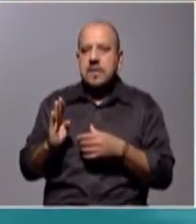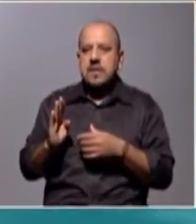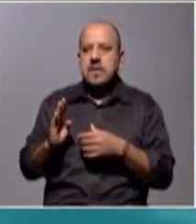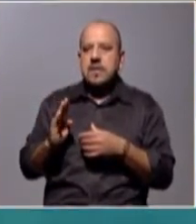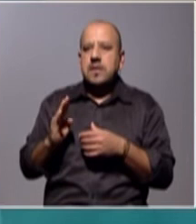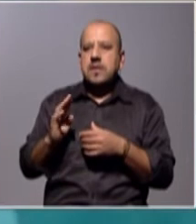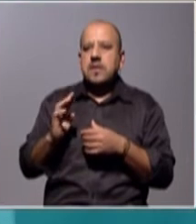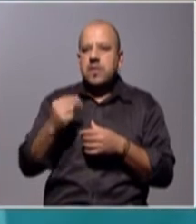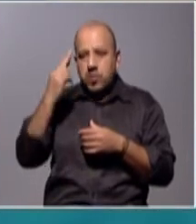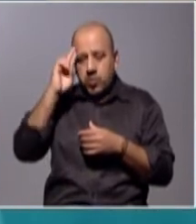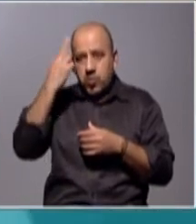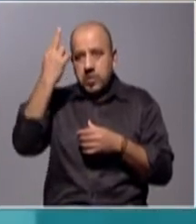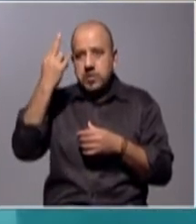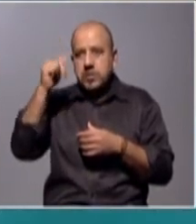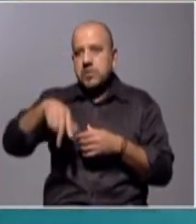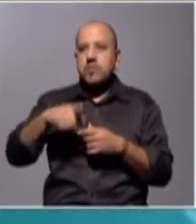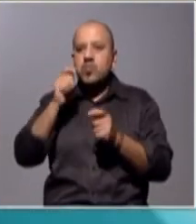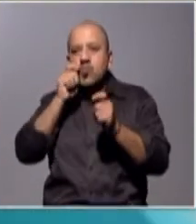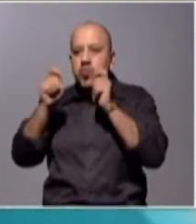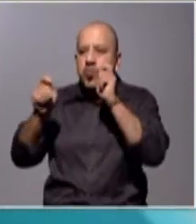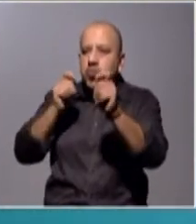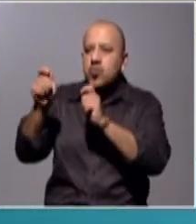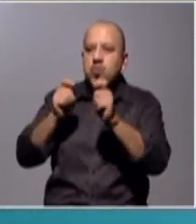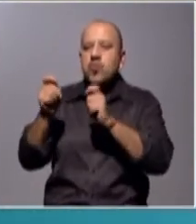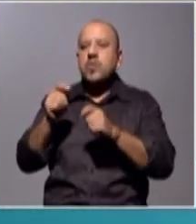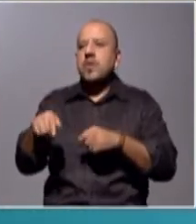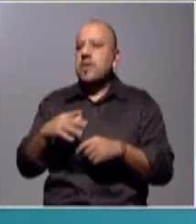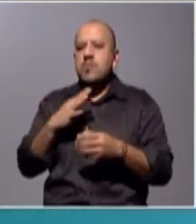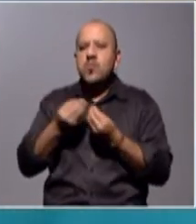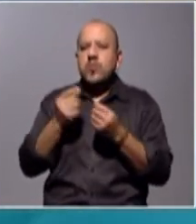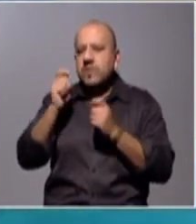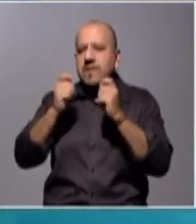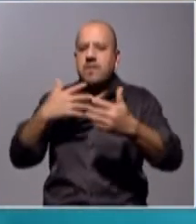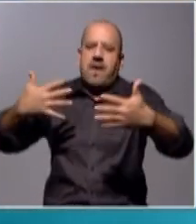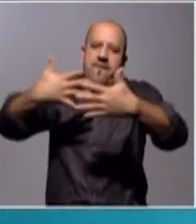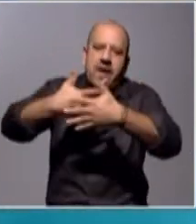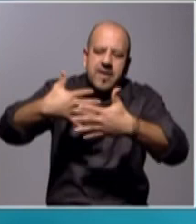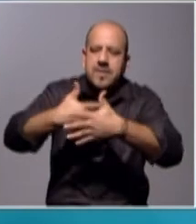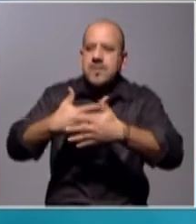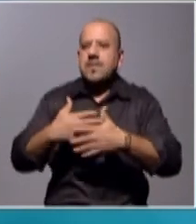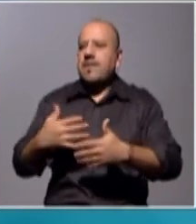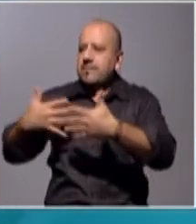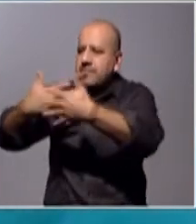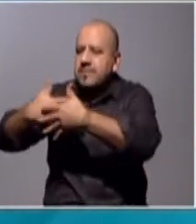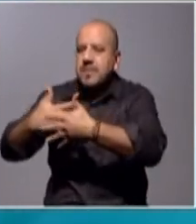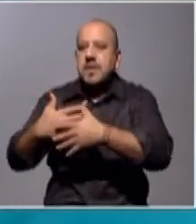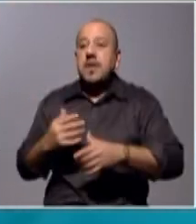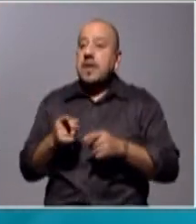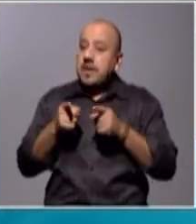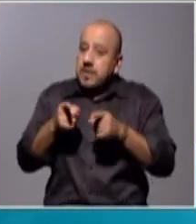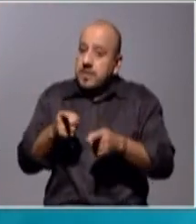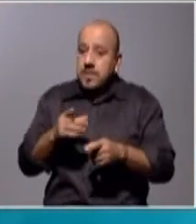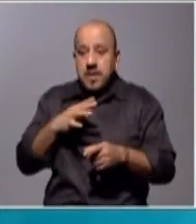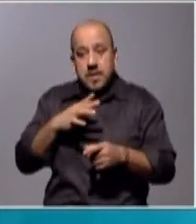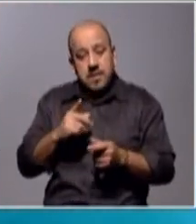uruguayo, entonces son muy besuqueiro, como les dice, son del beso, del abrazo, frente al encuentro, y eso